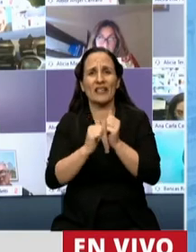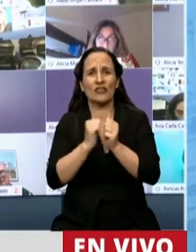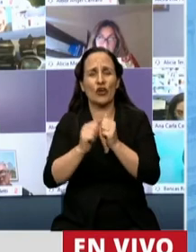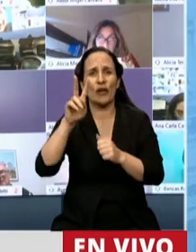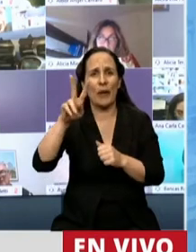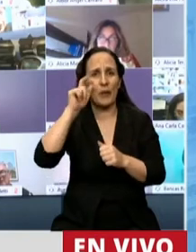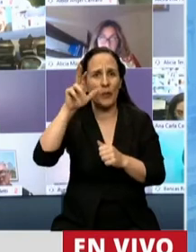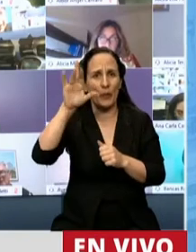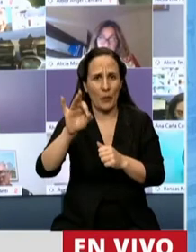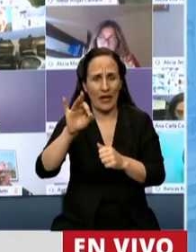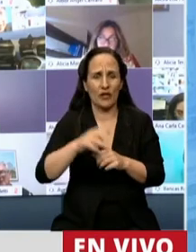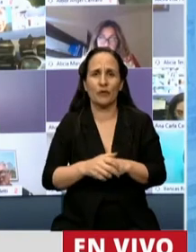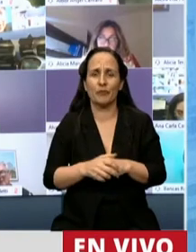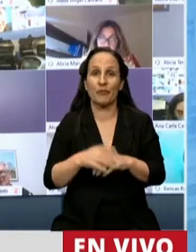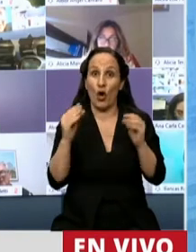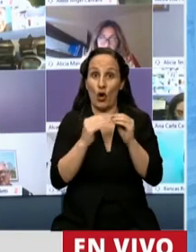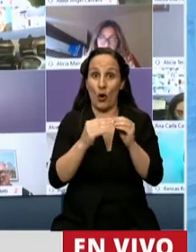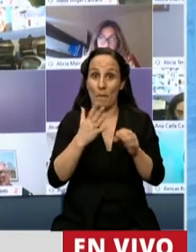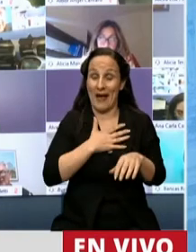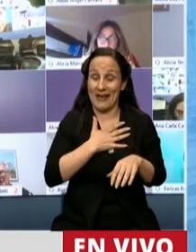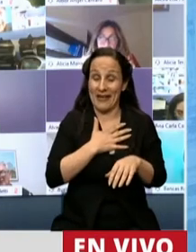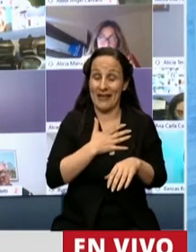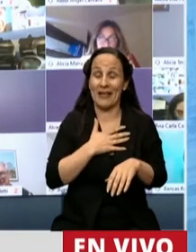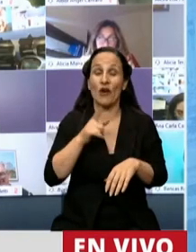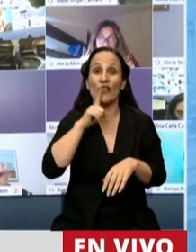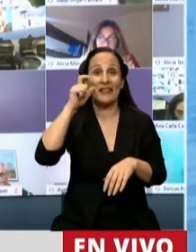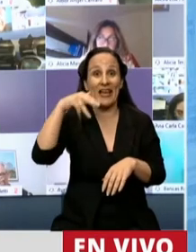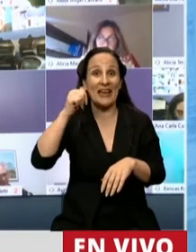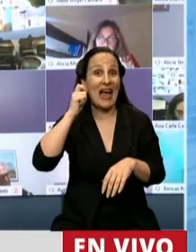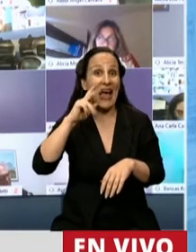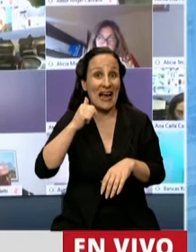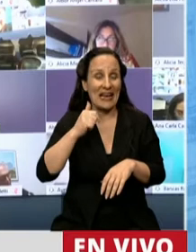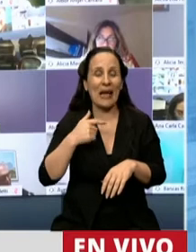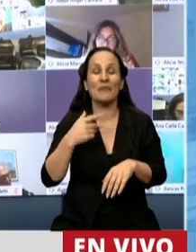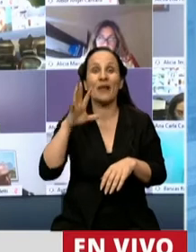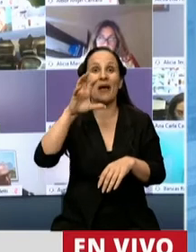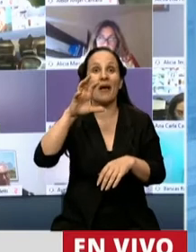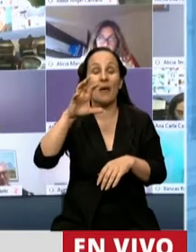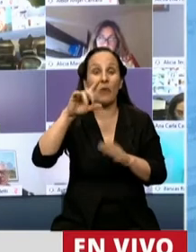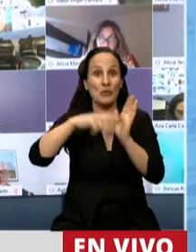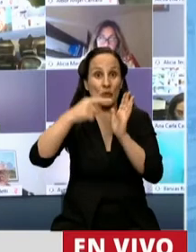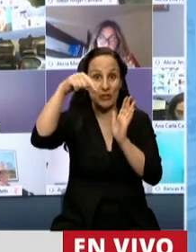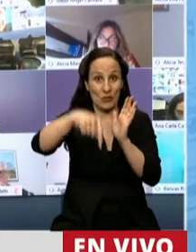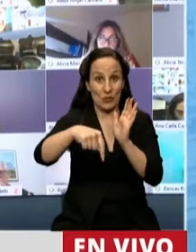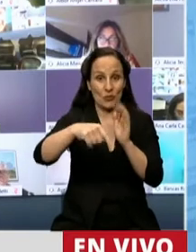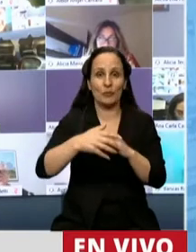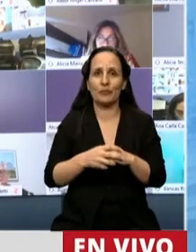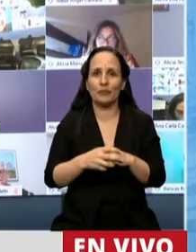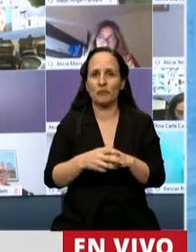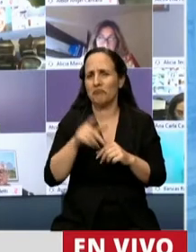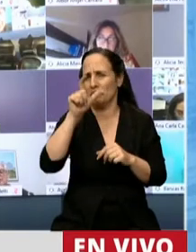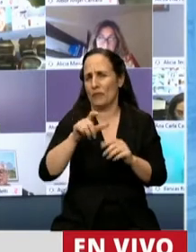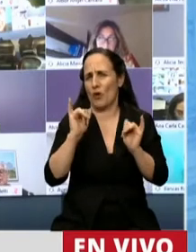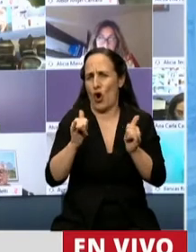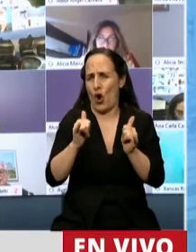Vero. Vero es una compañera, amiga, Vero Tenaglia, que vive en el sur de la ciudad de Buenos Aires. Vero, como tantos jóvenes de